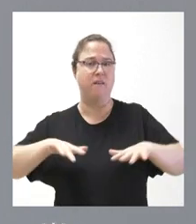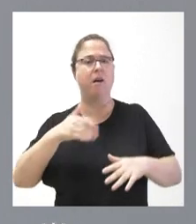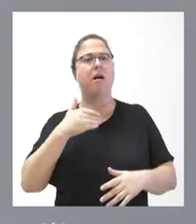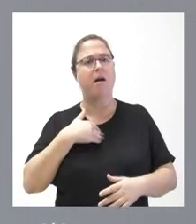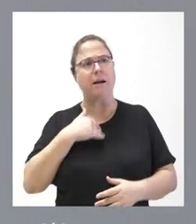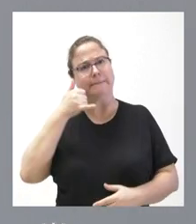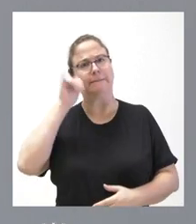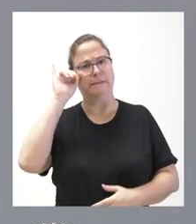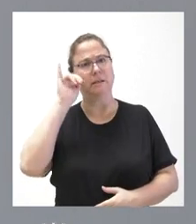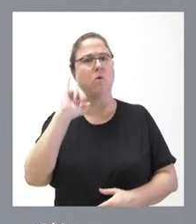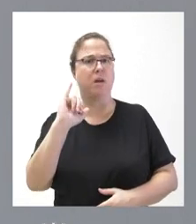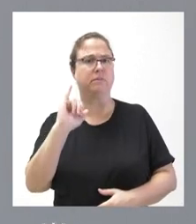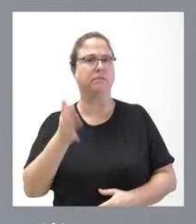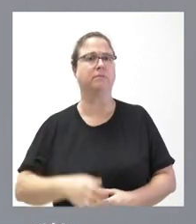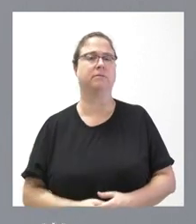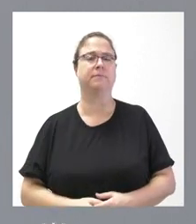factores de riesgo importantes.